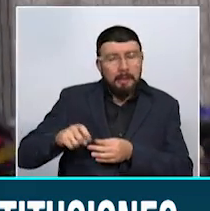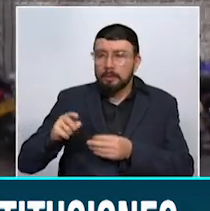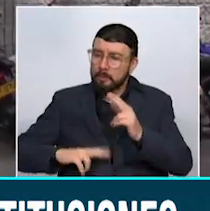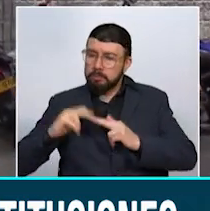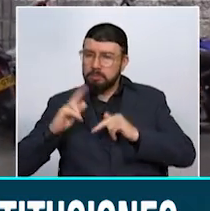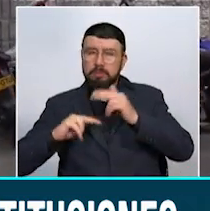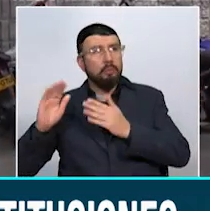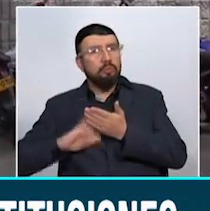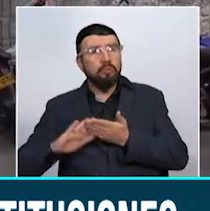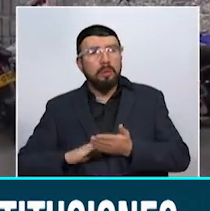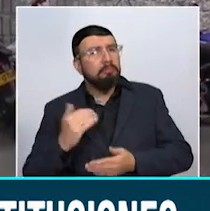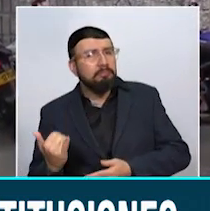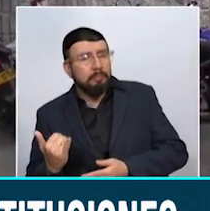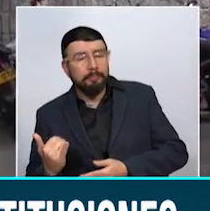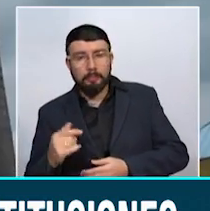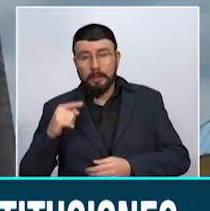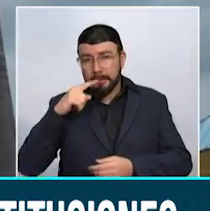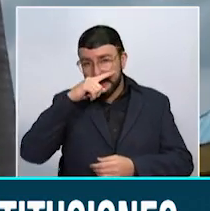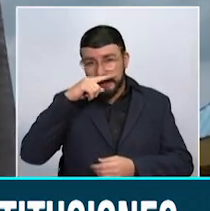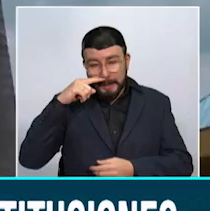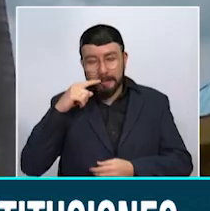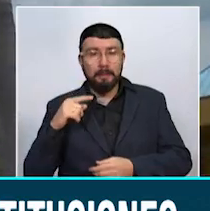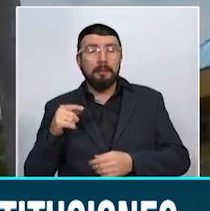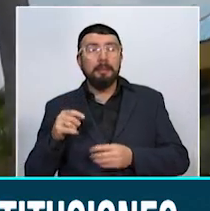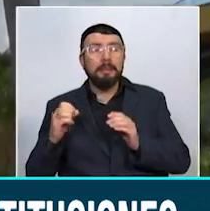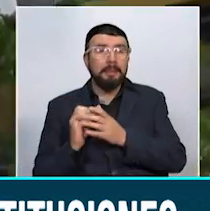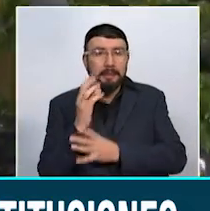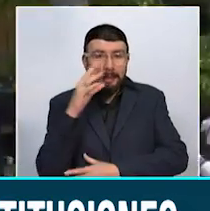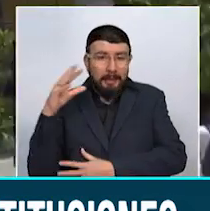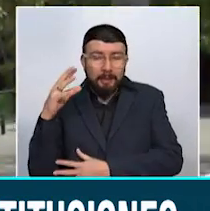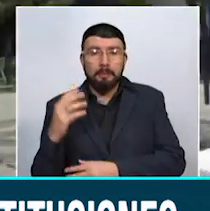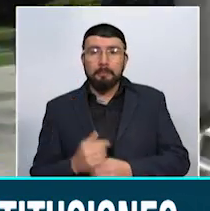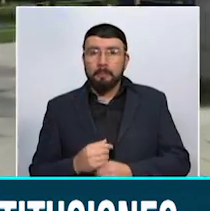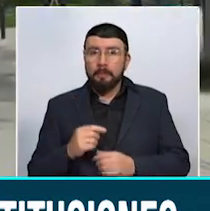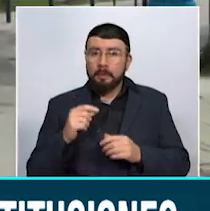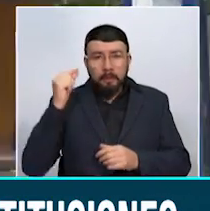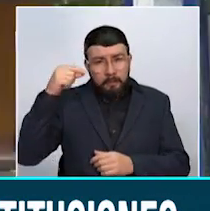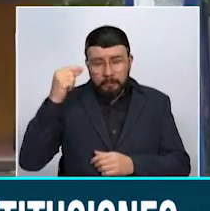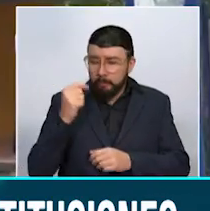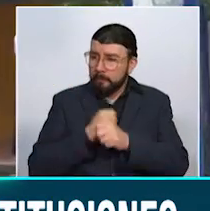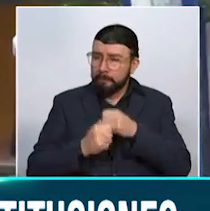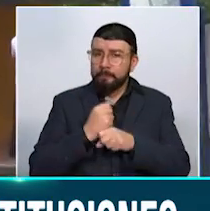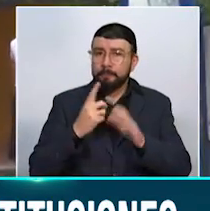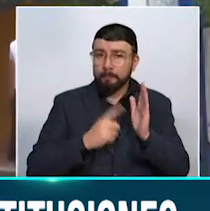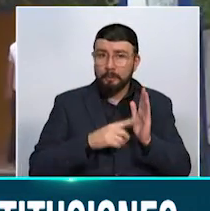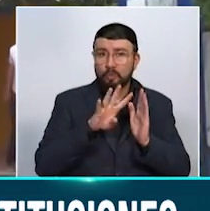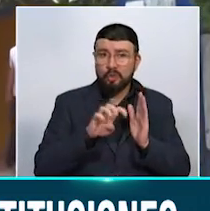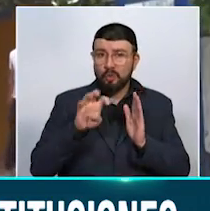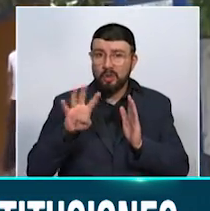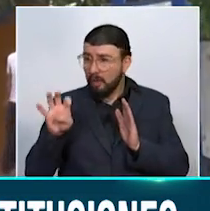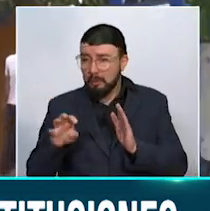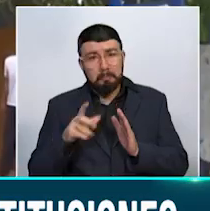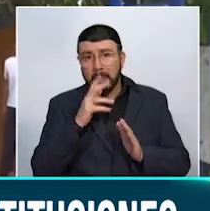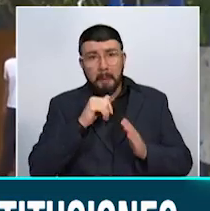infraestructura son Circasia, Salento y Finlandia, ya que desde 1999 no se hacían reparaciones